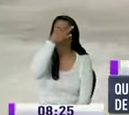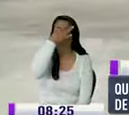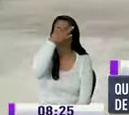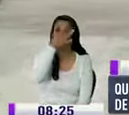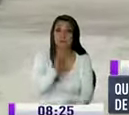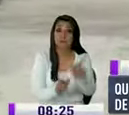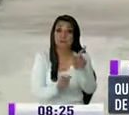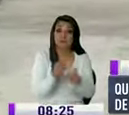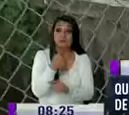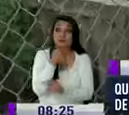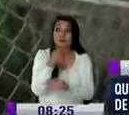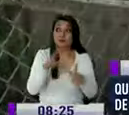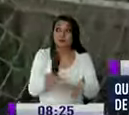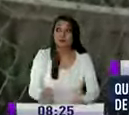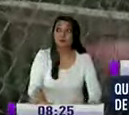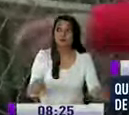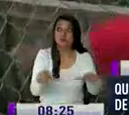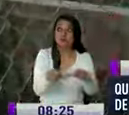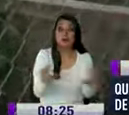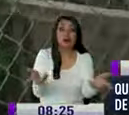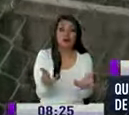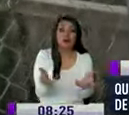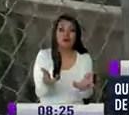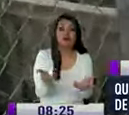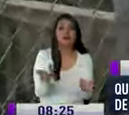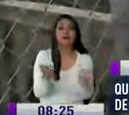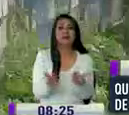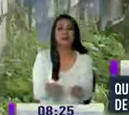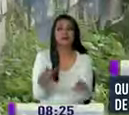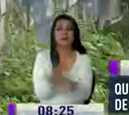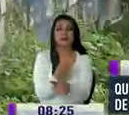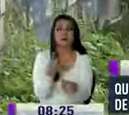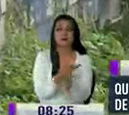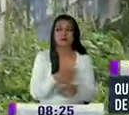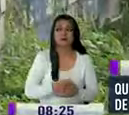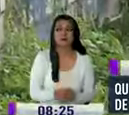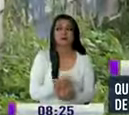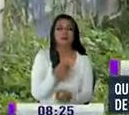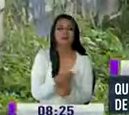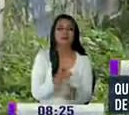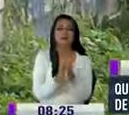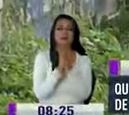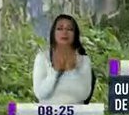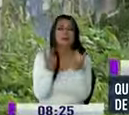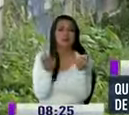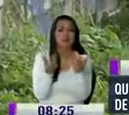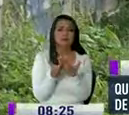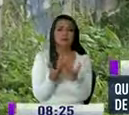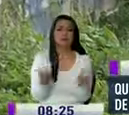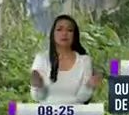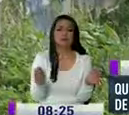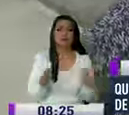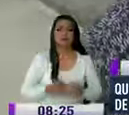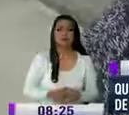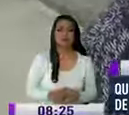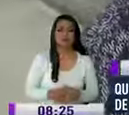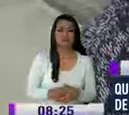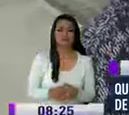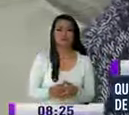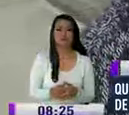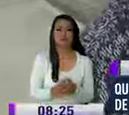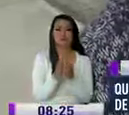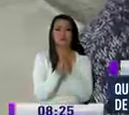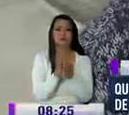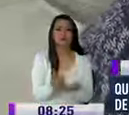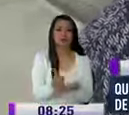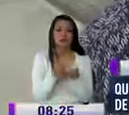dicen que también este lugar se está convirtiendo en un foco de la delincuencia por lo que piden con prontitud una solución a la problemática nos ayuden